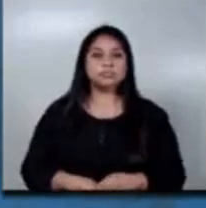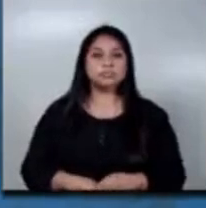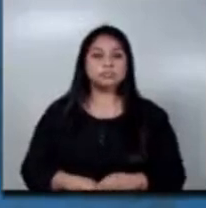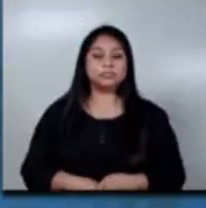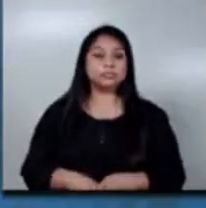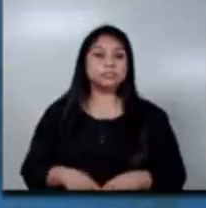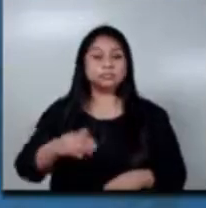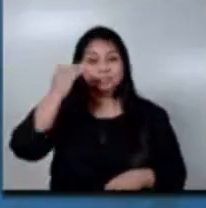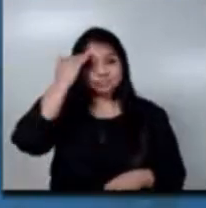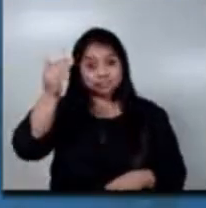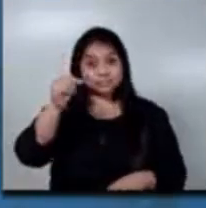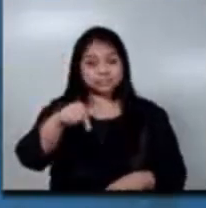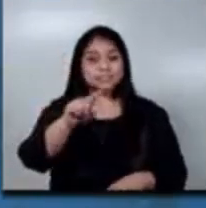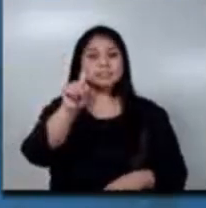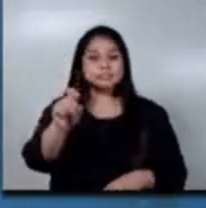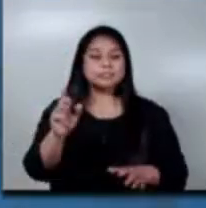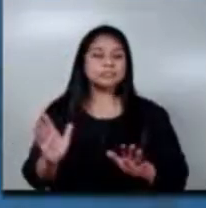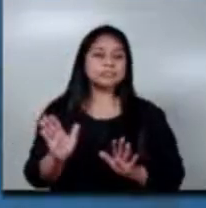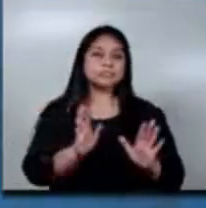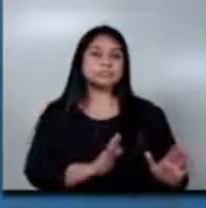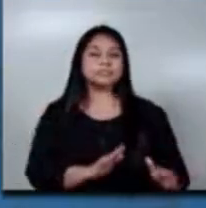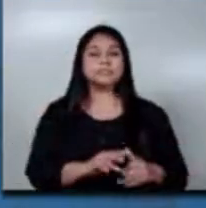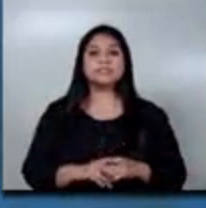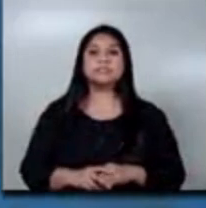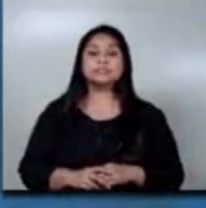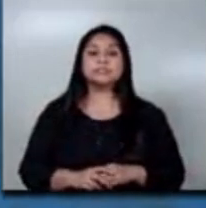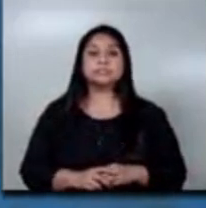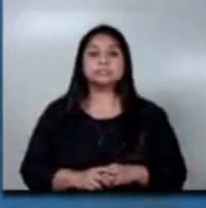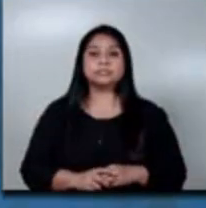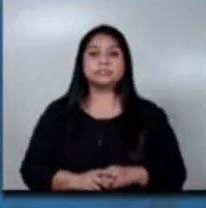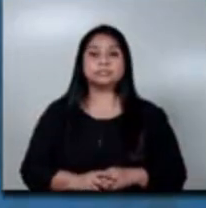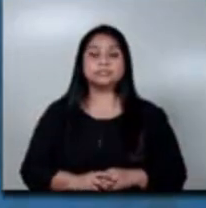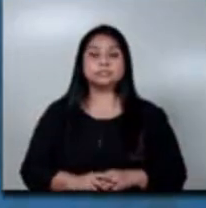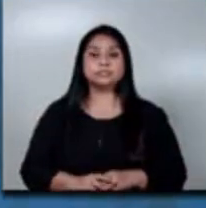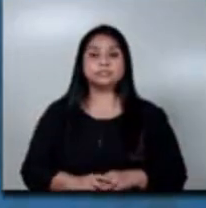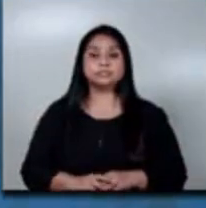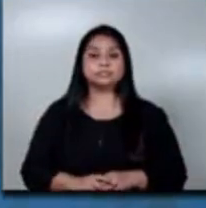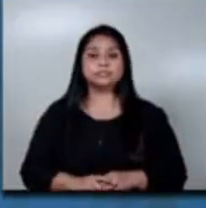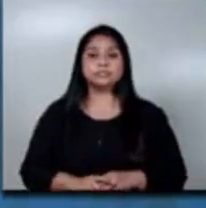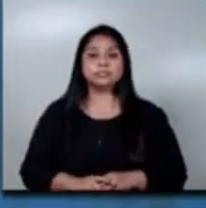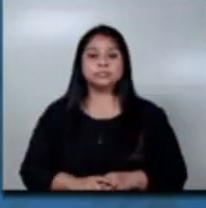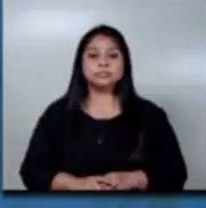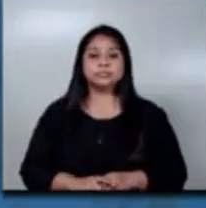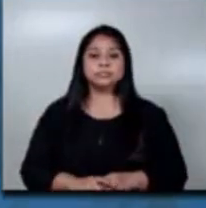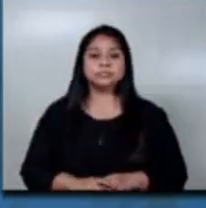Gracias por esta pregunta. Vamos a tener la participación de Marcos Cahuex, de Canal Antigua.